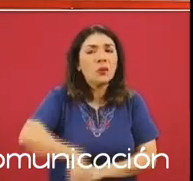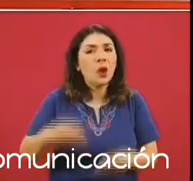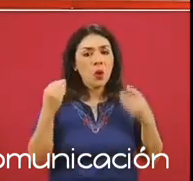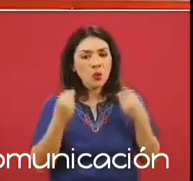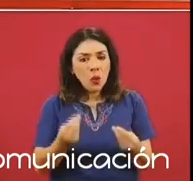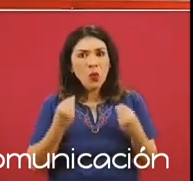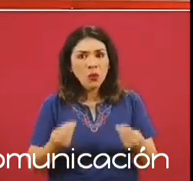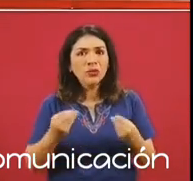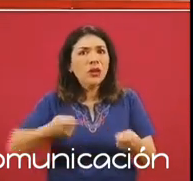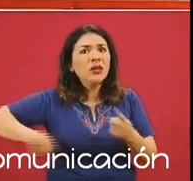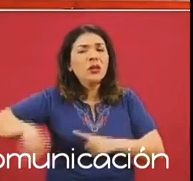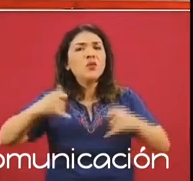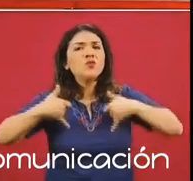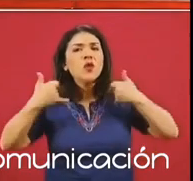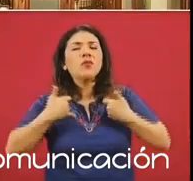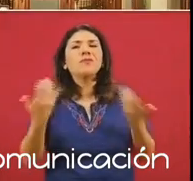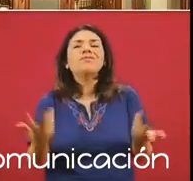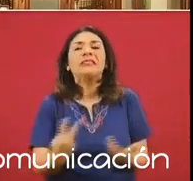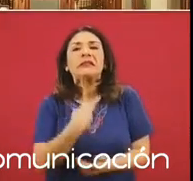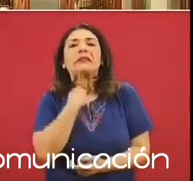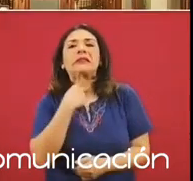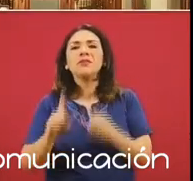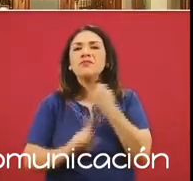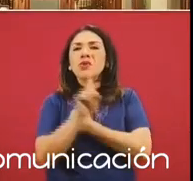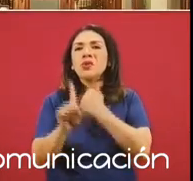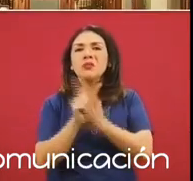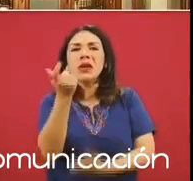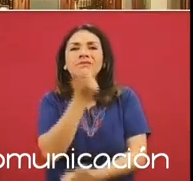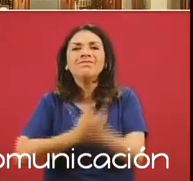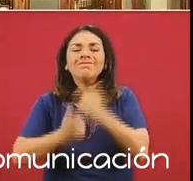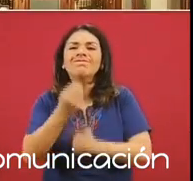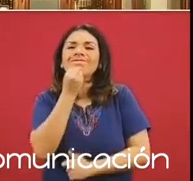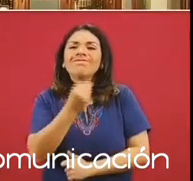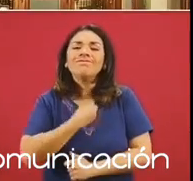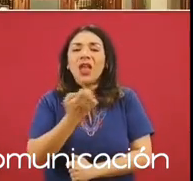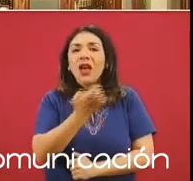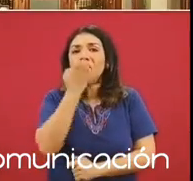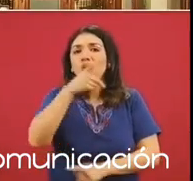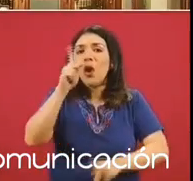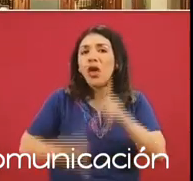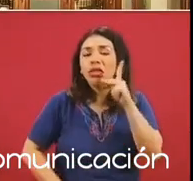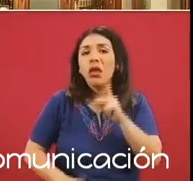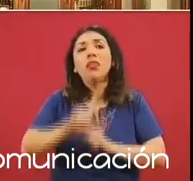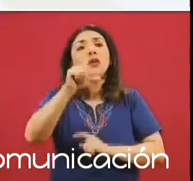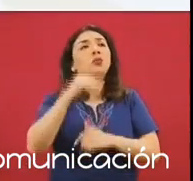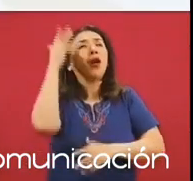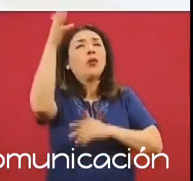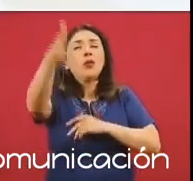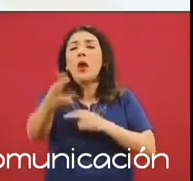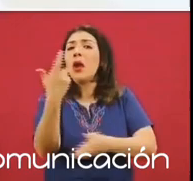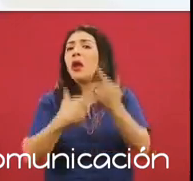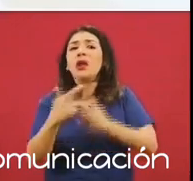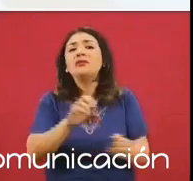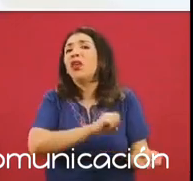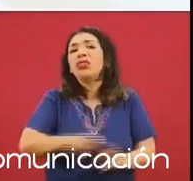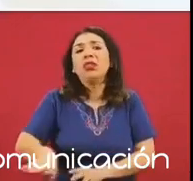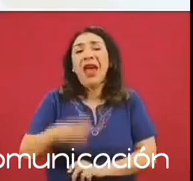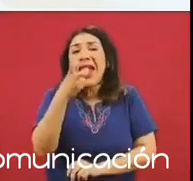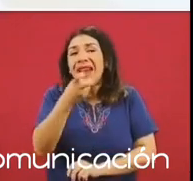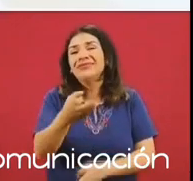por cuestiones económicas sobre todo, salen de estudiar y ya no regresan. Entonces, es muy importante